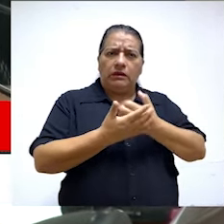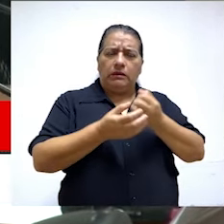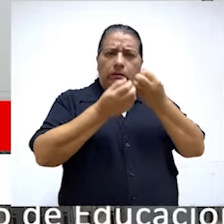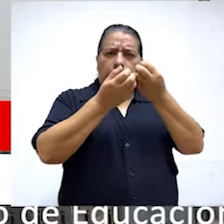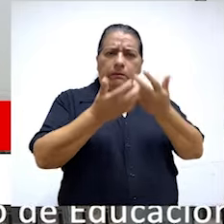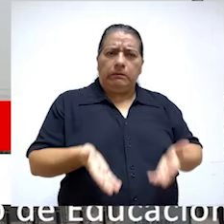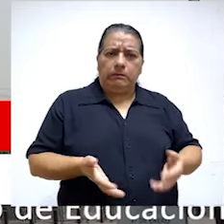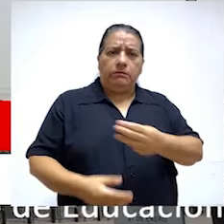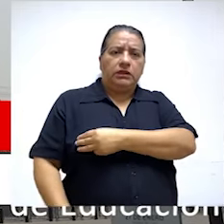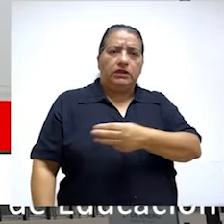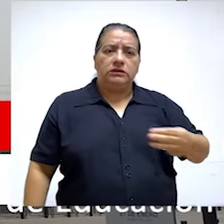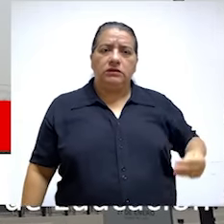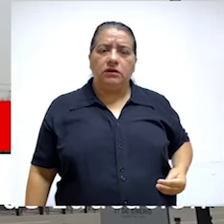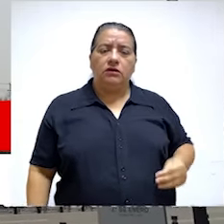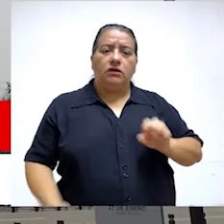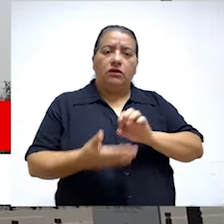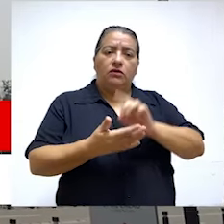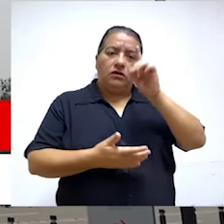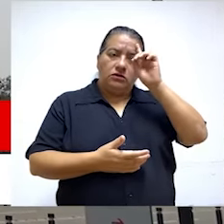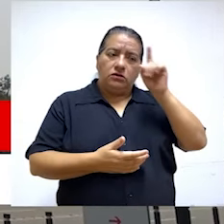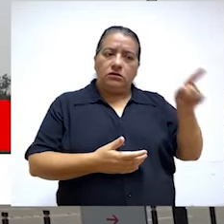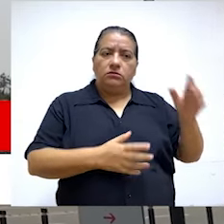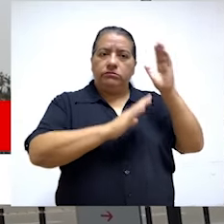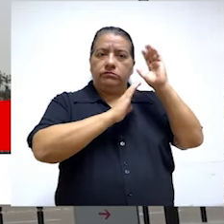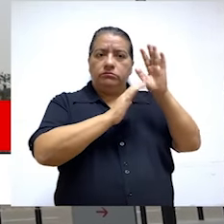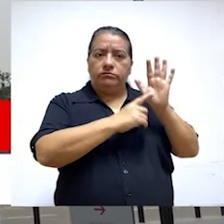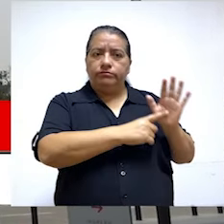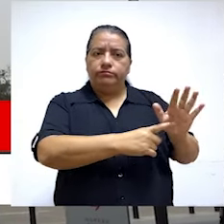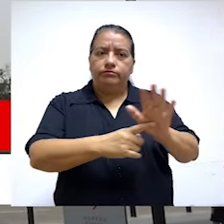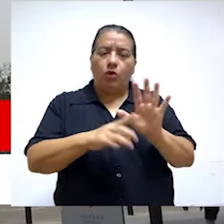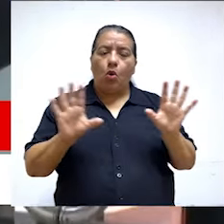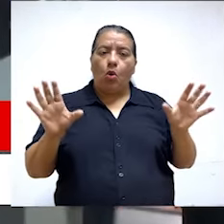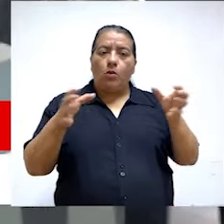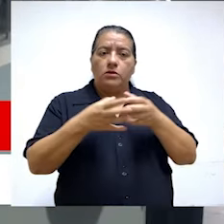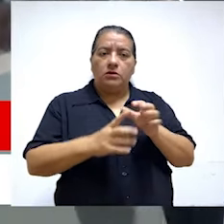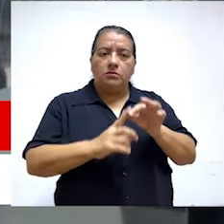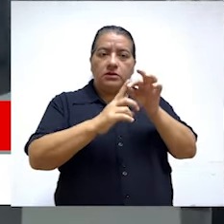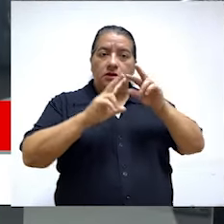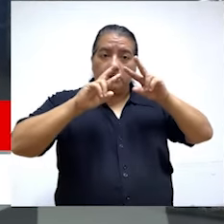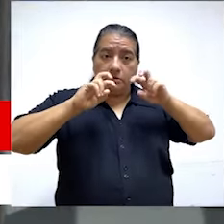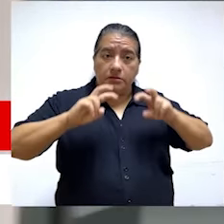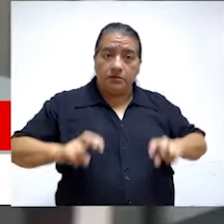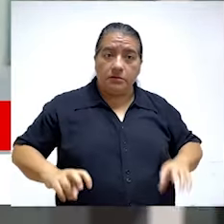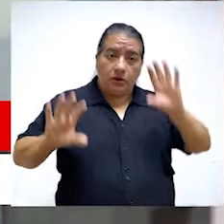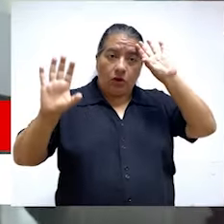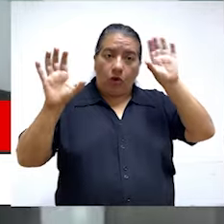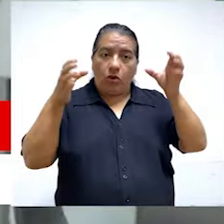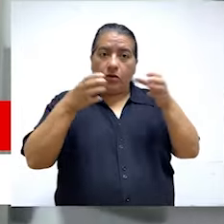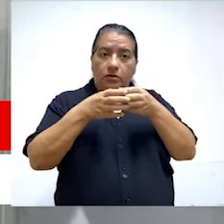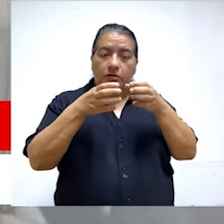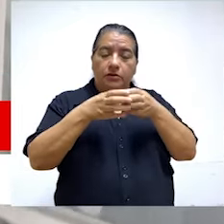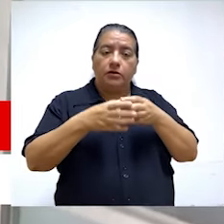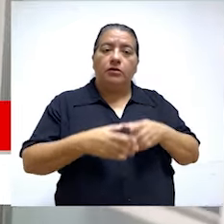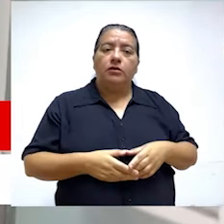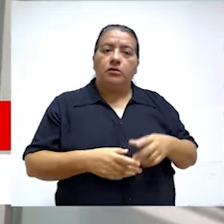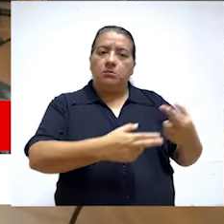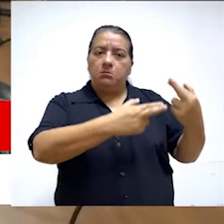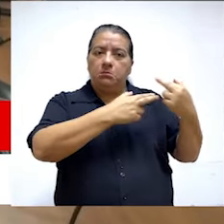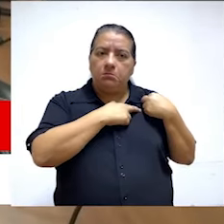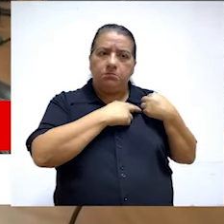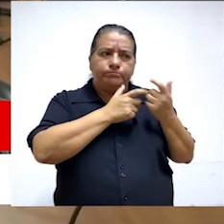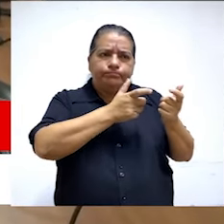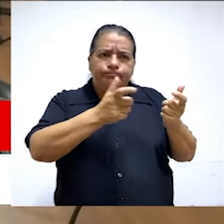económico de 93 millones de soles en el Ministerio de Educación. Fue durante su presentación ante la Comisión Especial